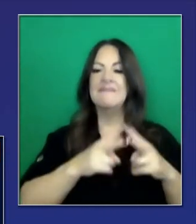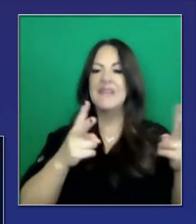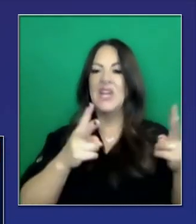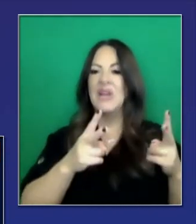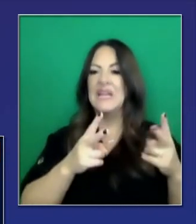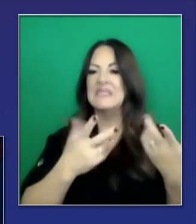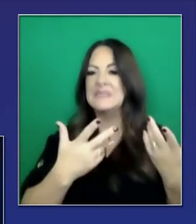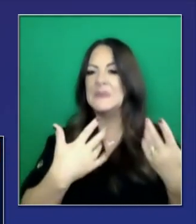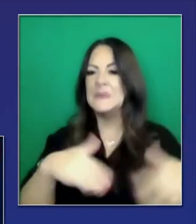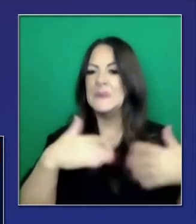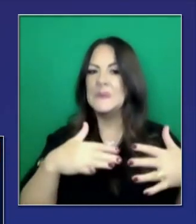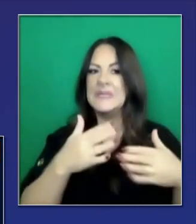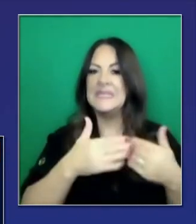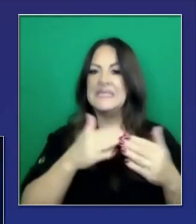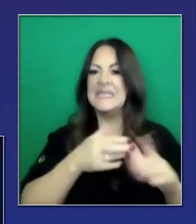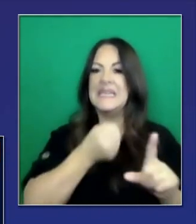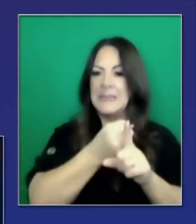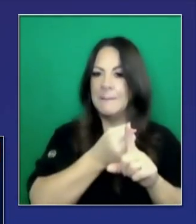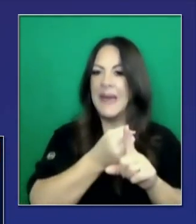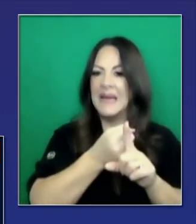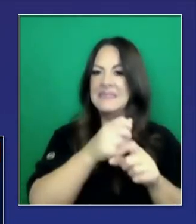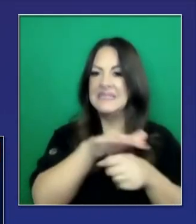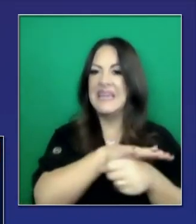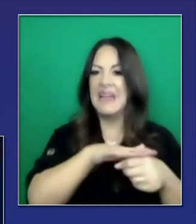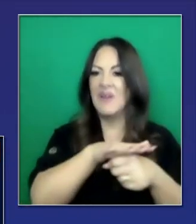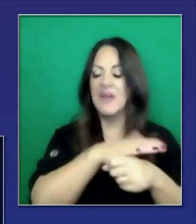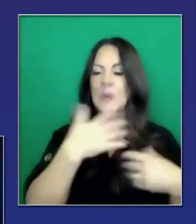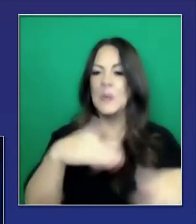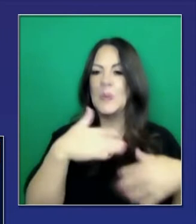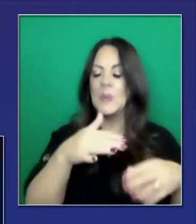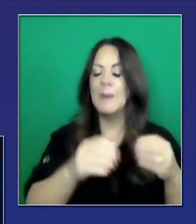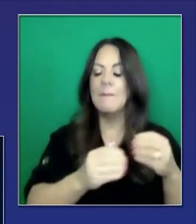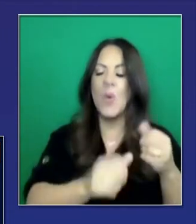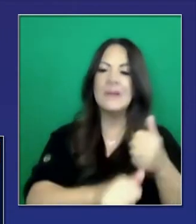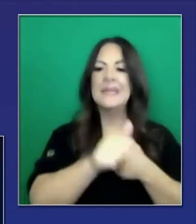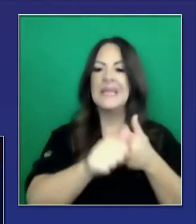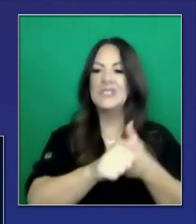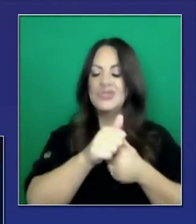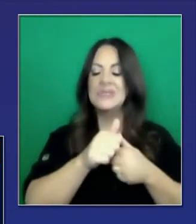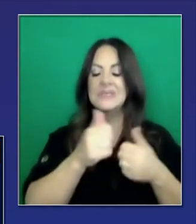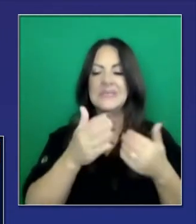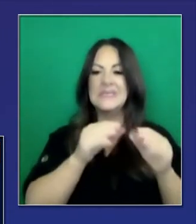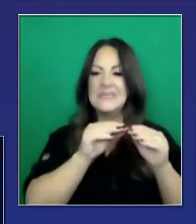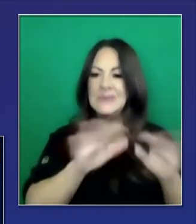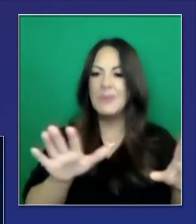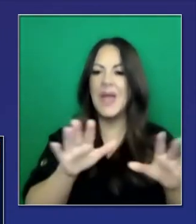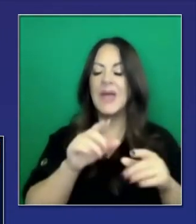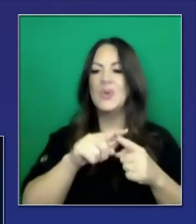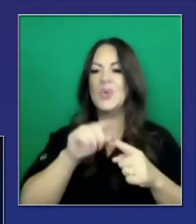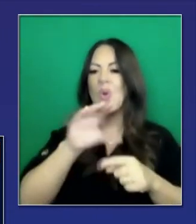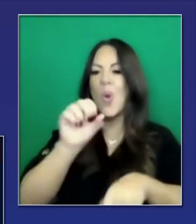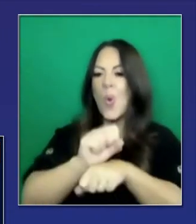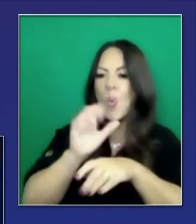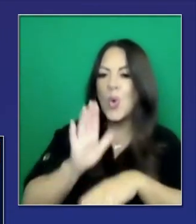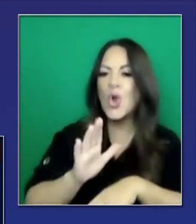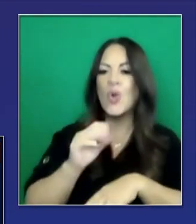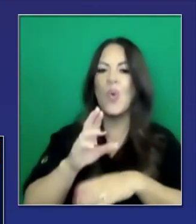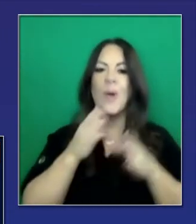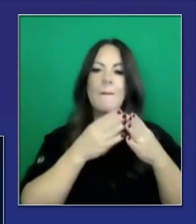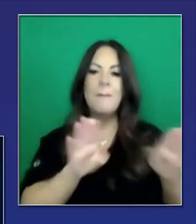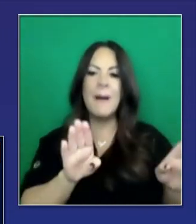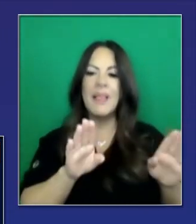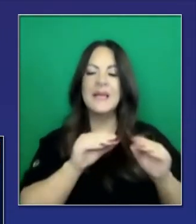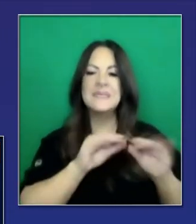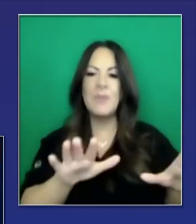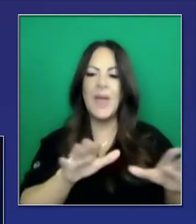viven en áreas geográficas de alto impacto. Por supuesto, están haciendo impacto sobre la